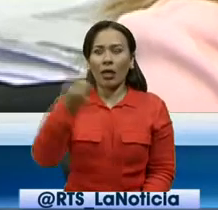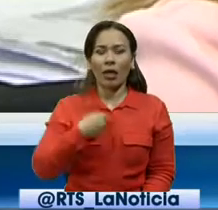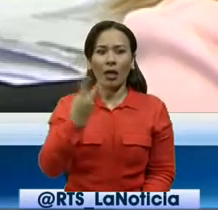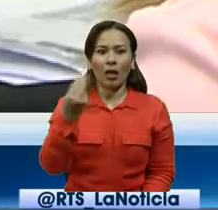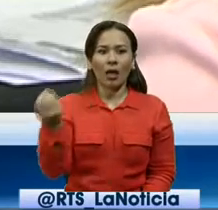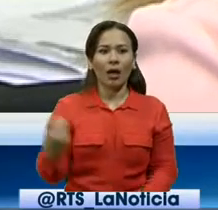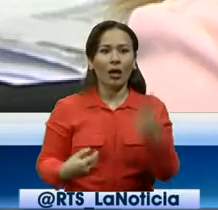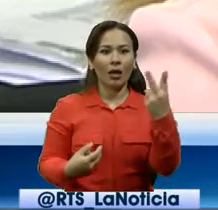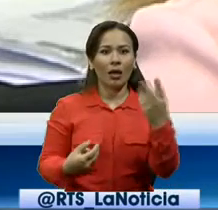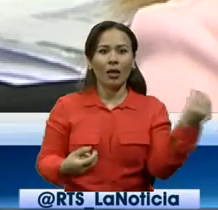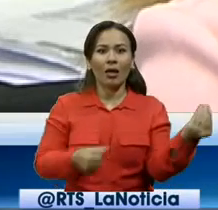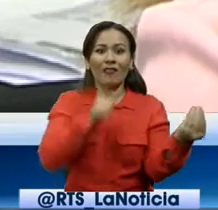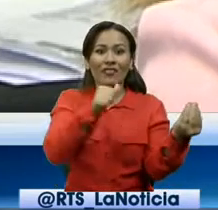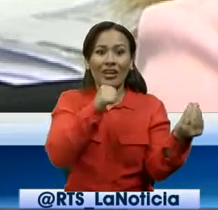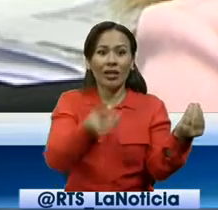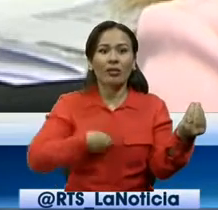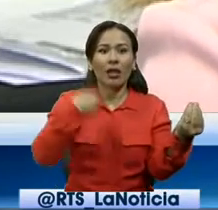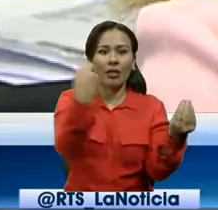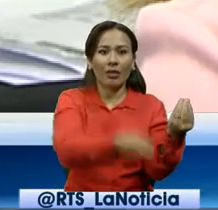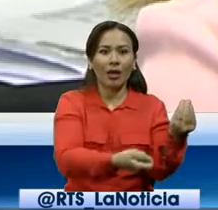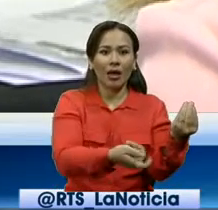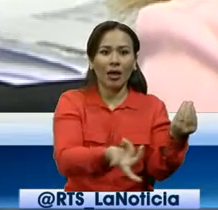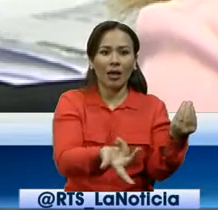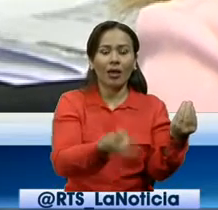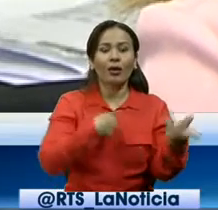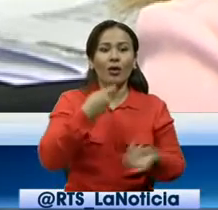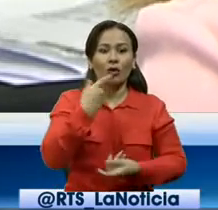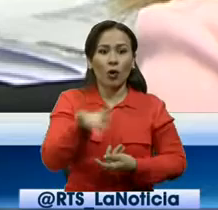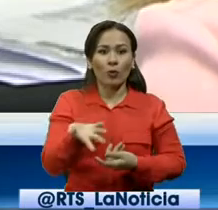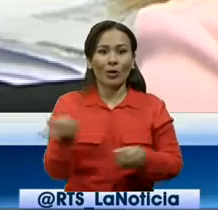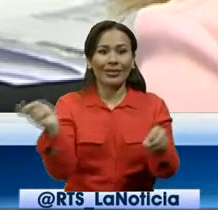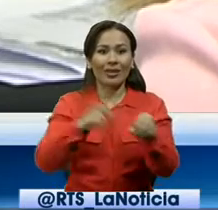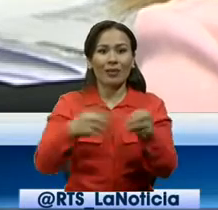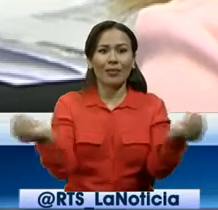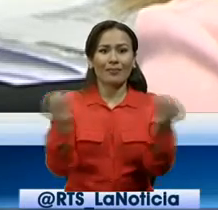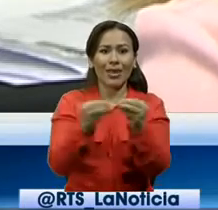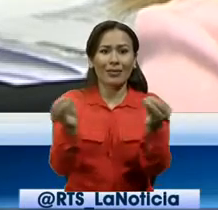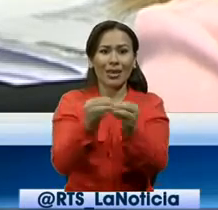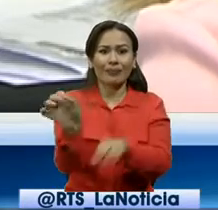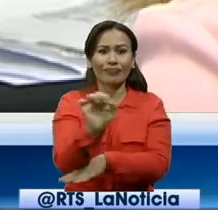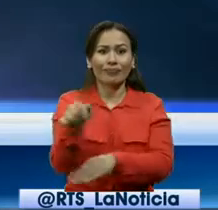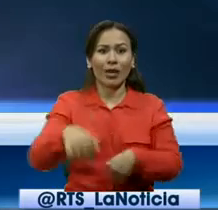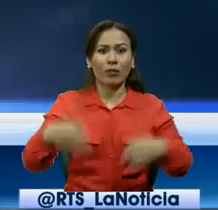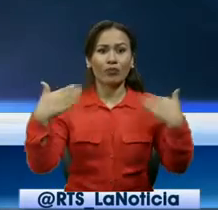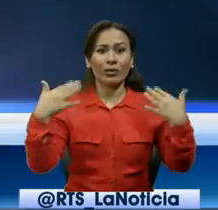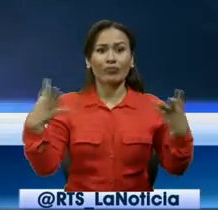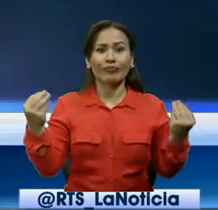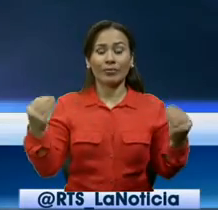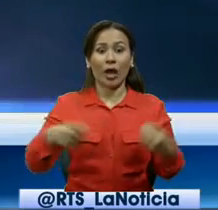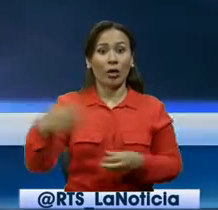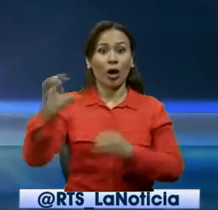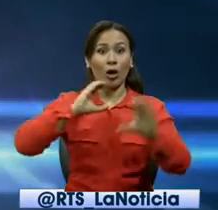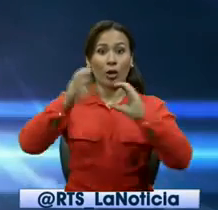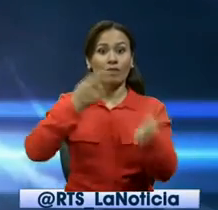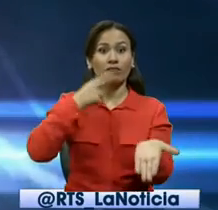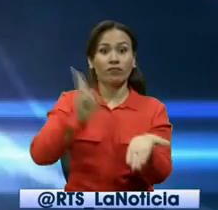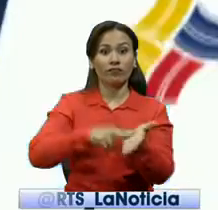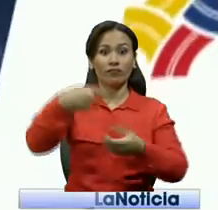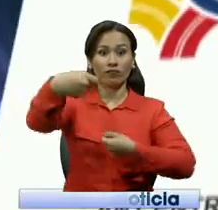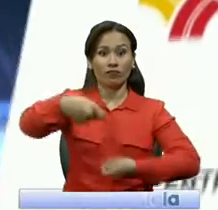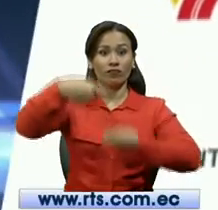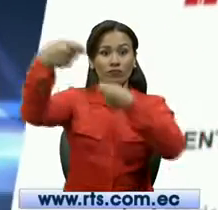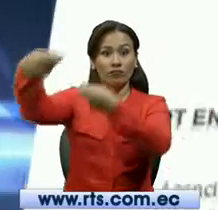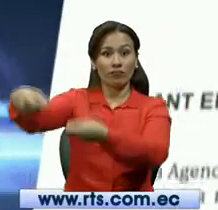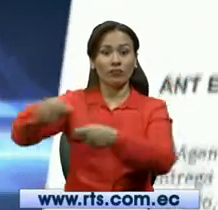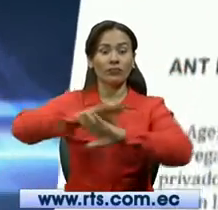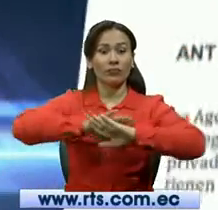justifica, que no podría solventar la demanda que nosotros estamos teniendo en el cantón Guayaquil. En un comunicado la Agencia Nacional de